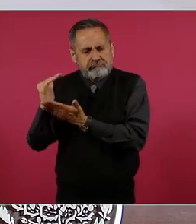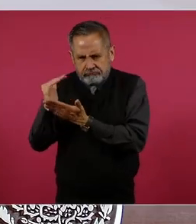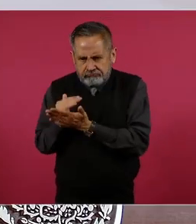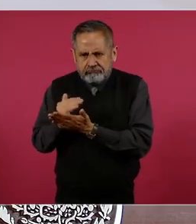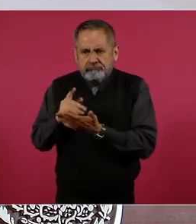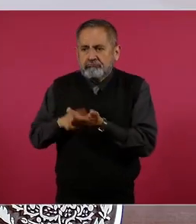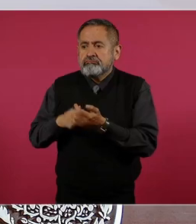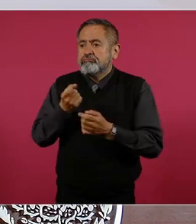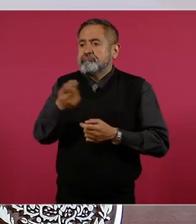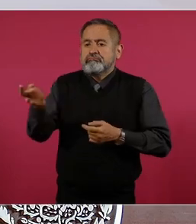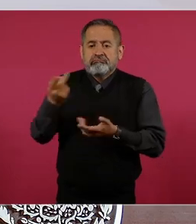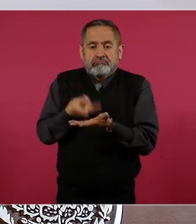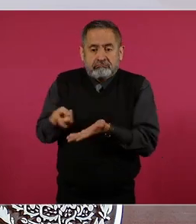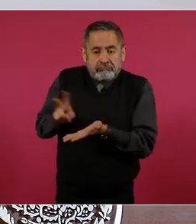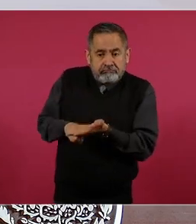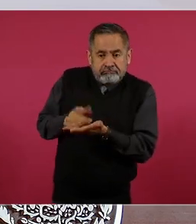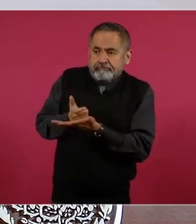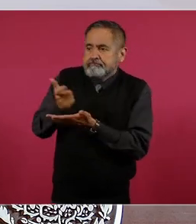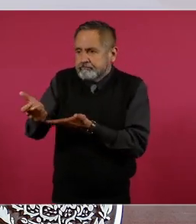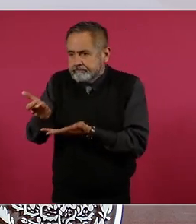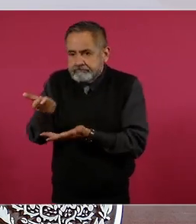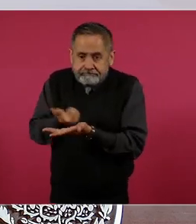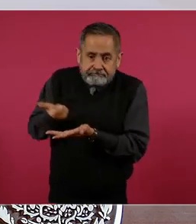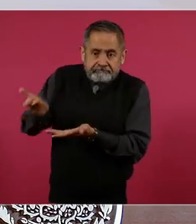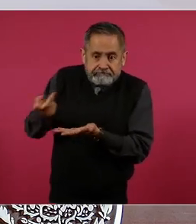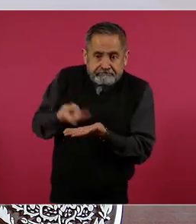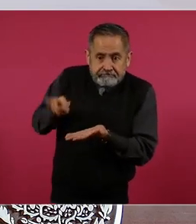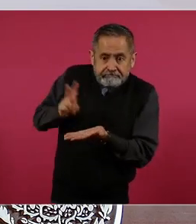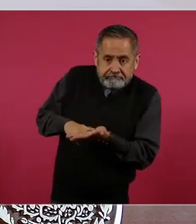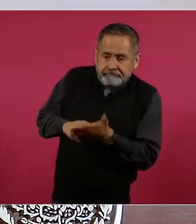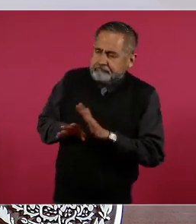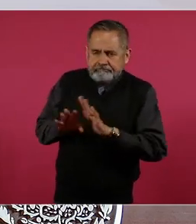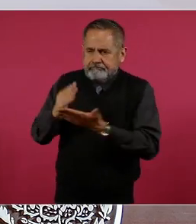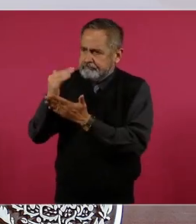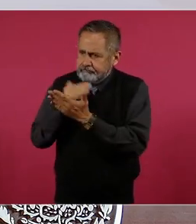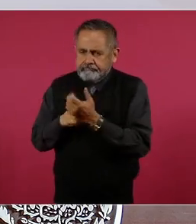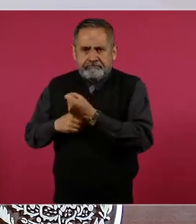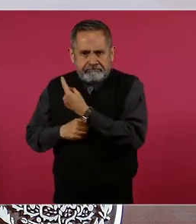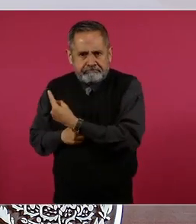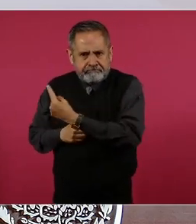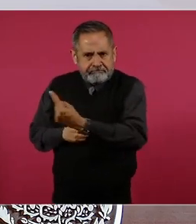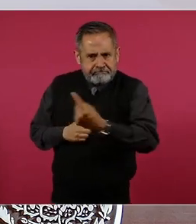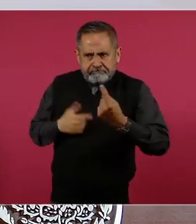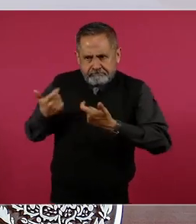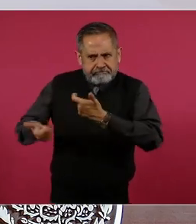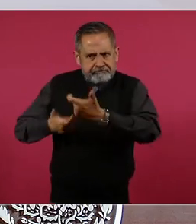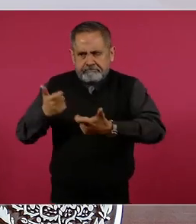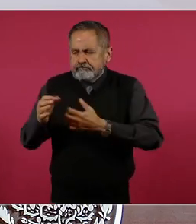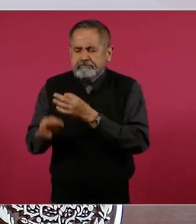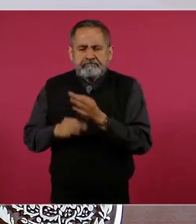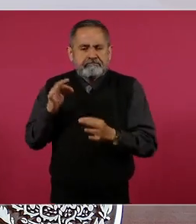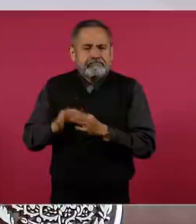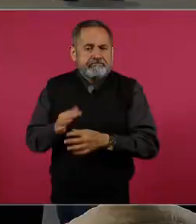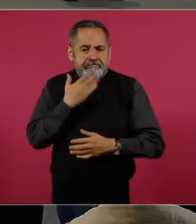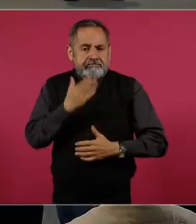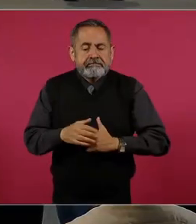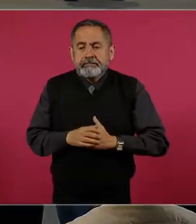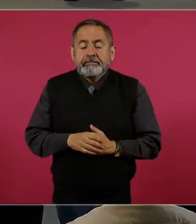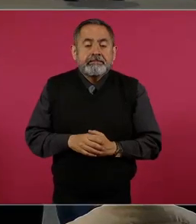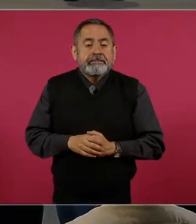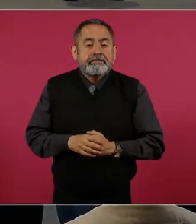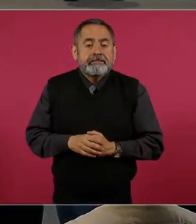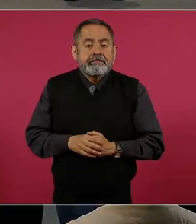eliminado puestos con duplicidad de funciones, ajustando la estructura del gobierno a la mínima indispensable para su funcionamiento. Se han quitado